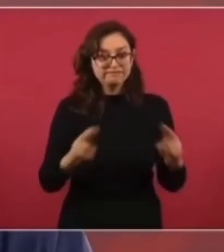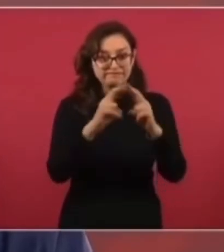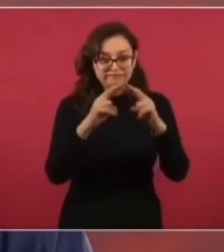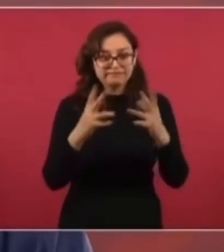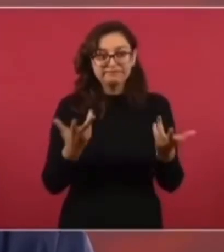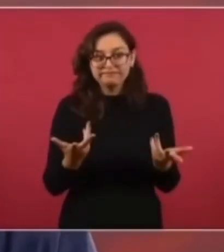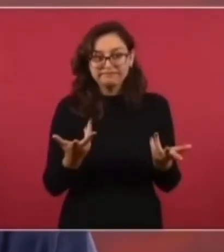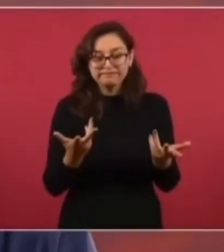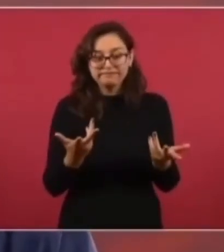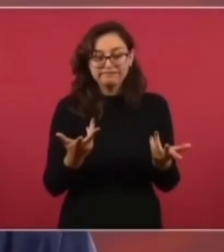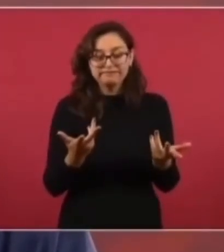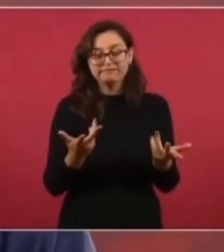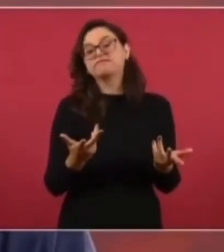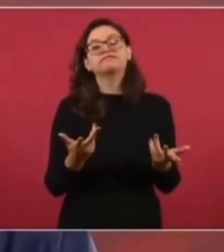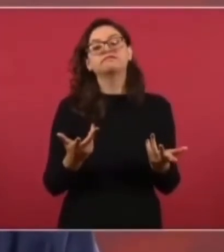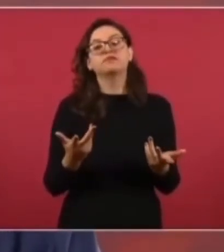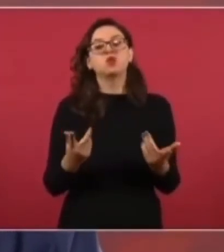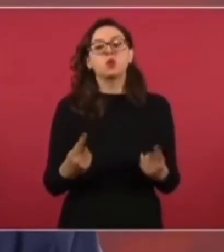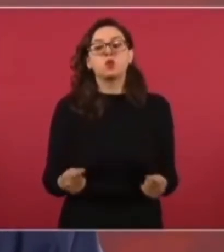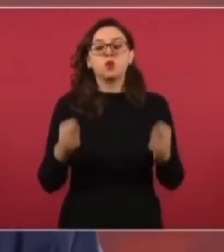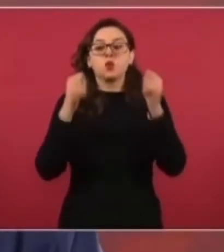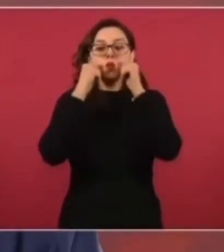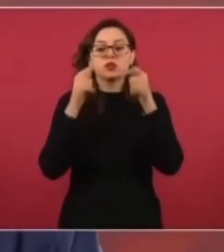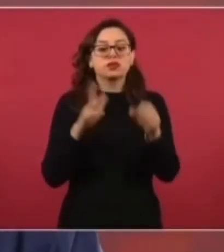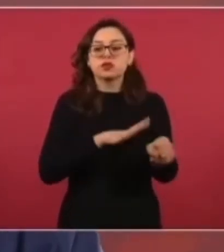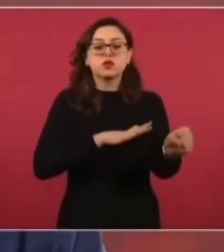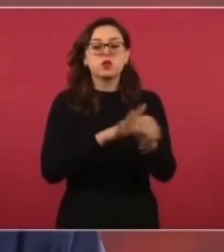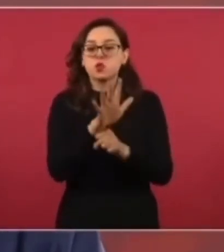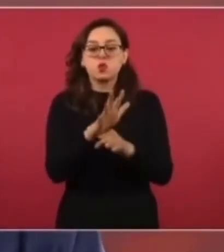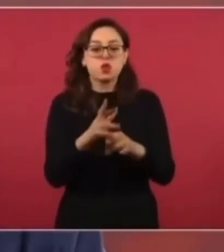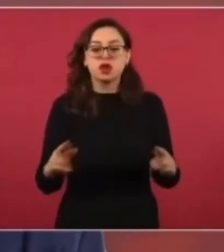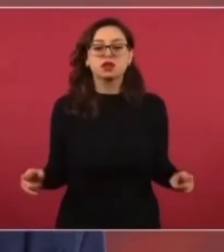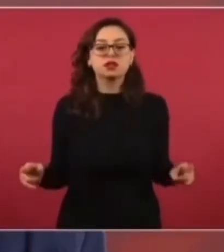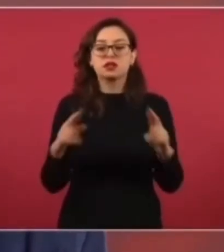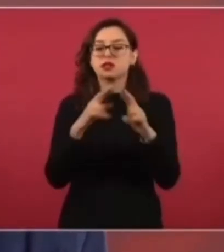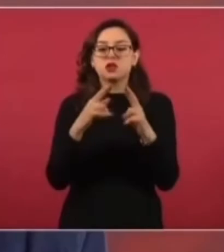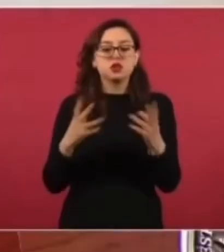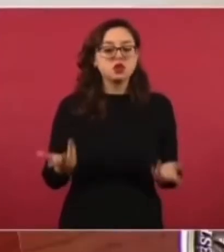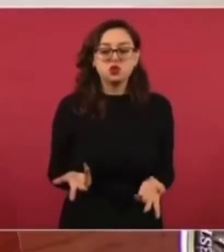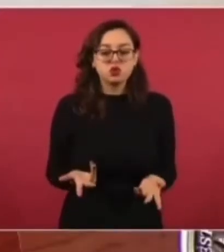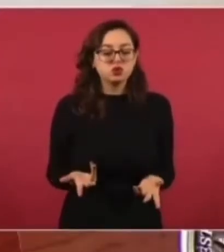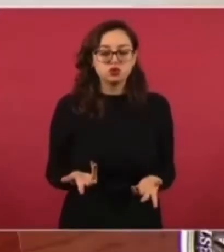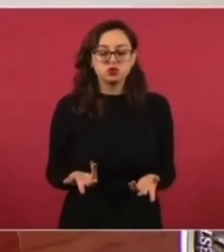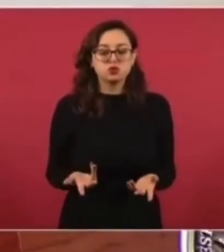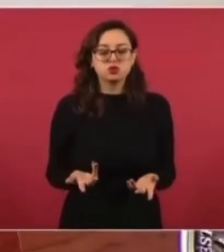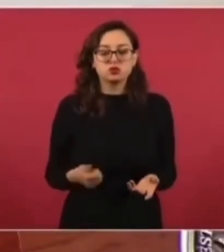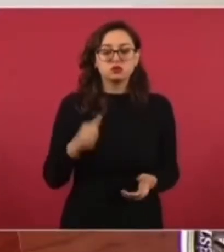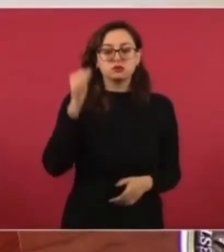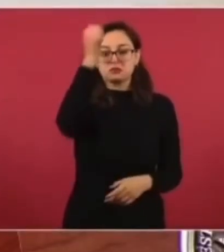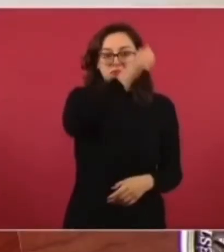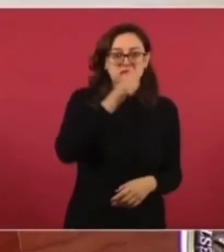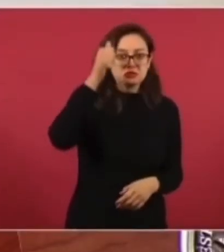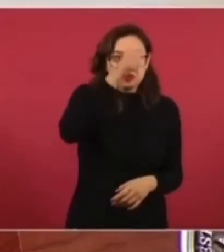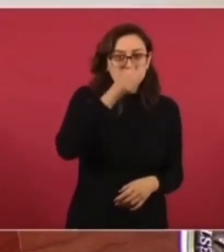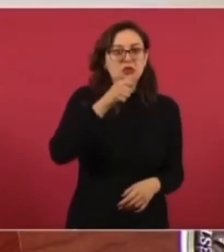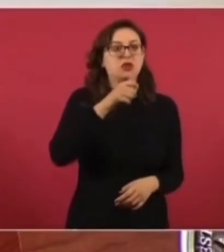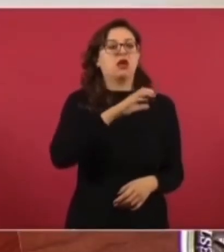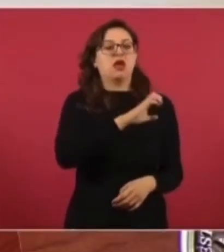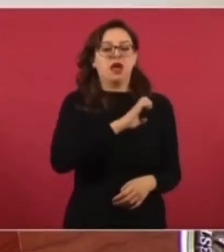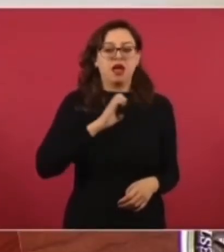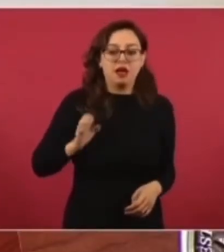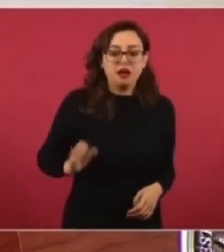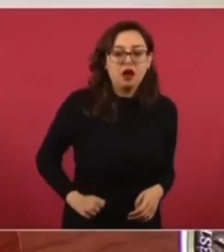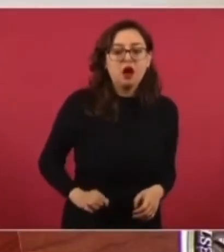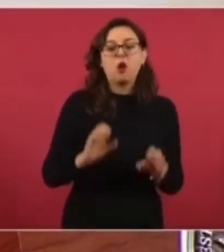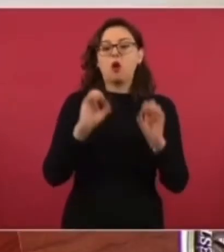de una iglesia evangélica o sea sacerdote, o sea